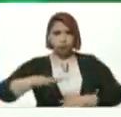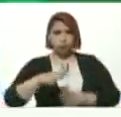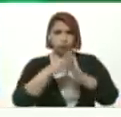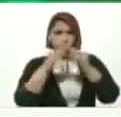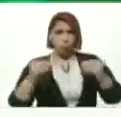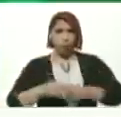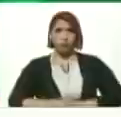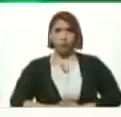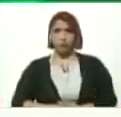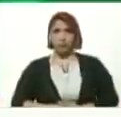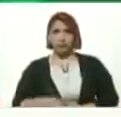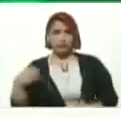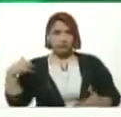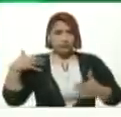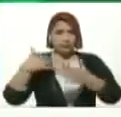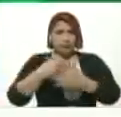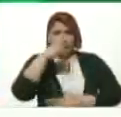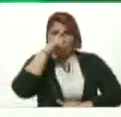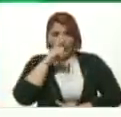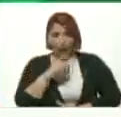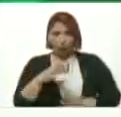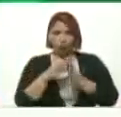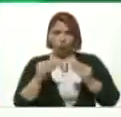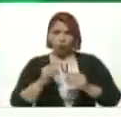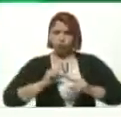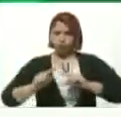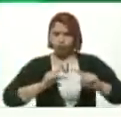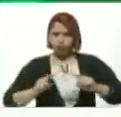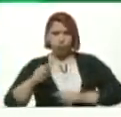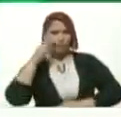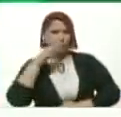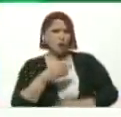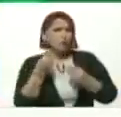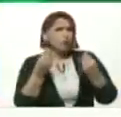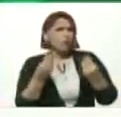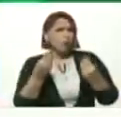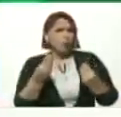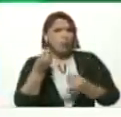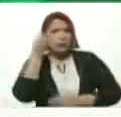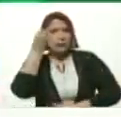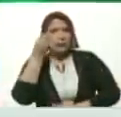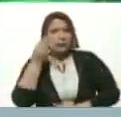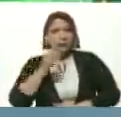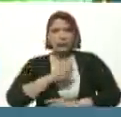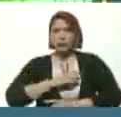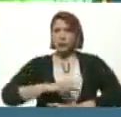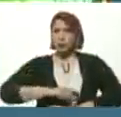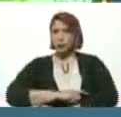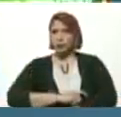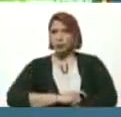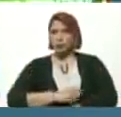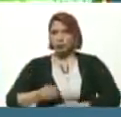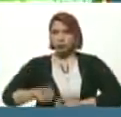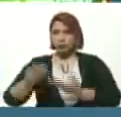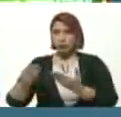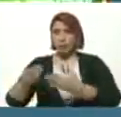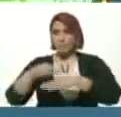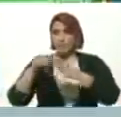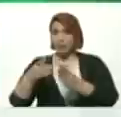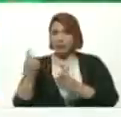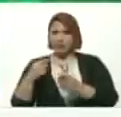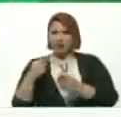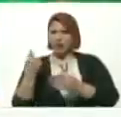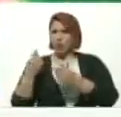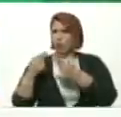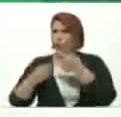De estos años Efectivamente Te veo como Tensa Vamos a darle La palabra A la ministra Porque tiene Unas